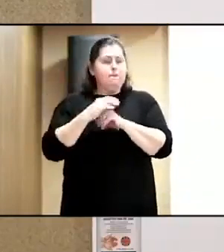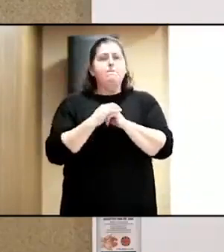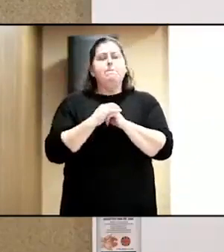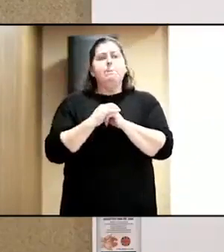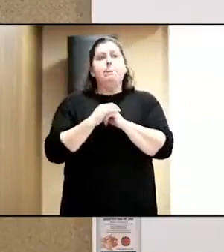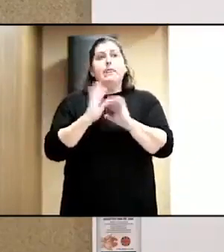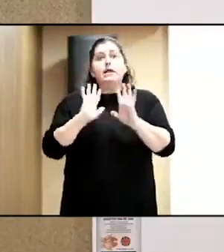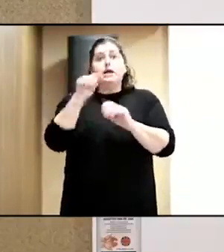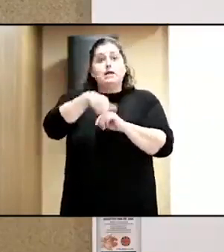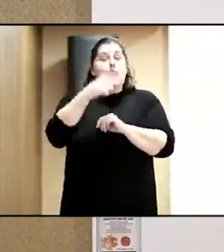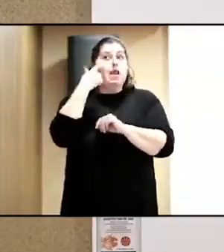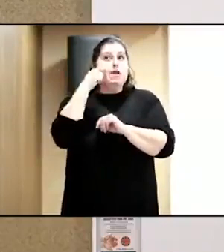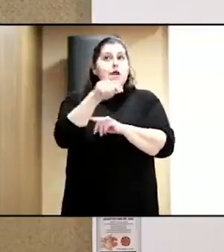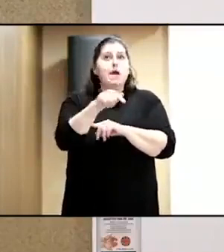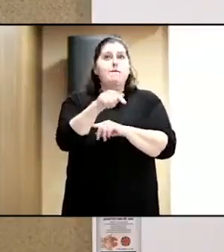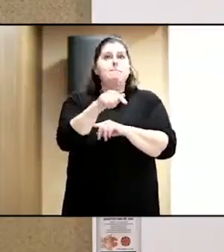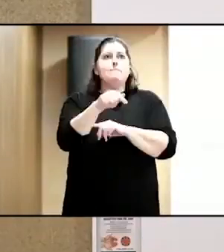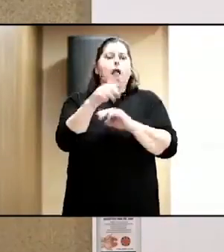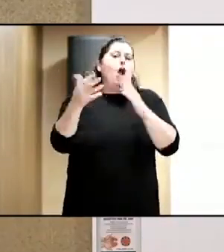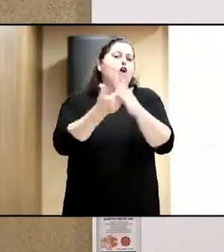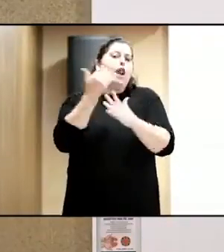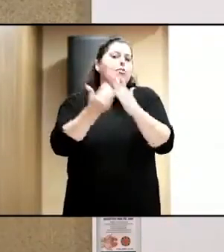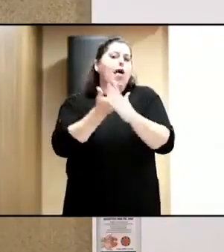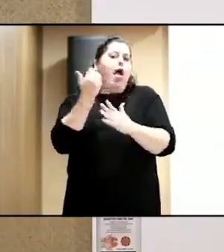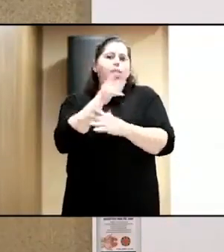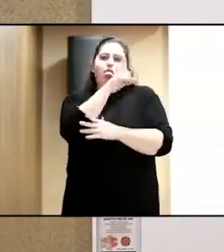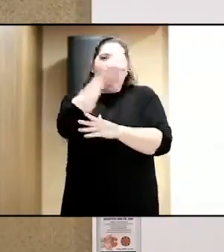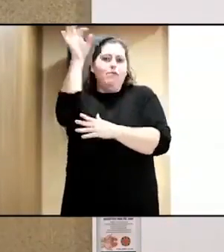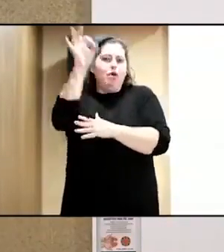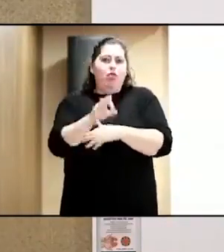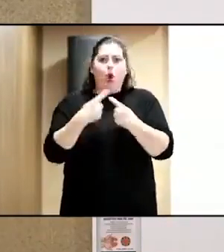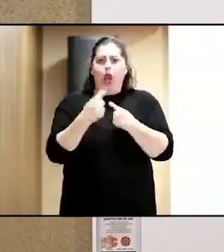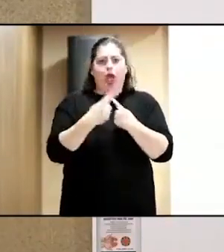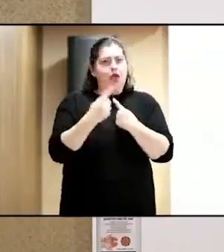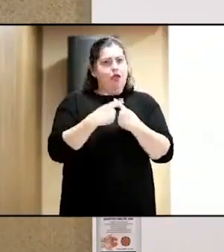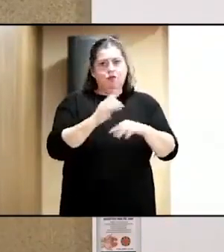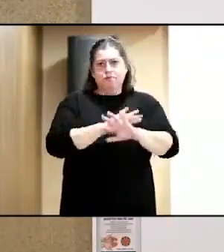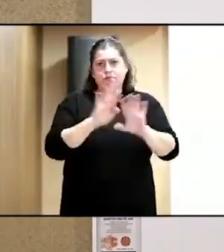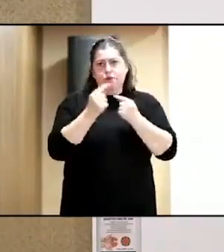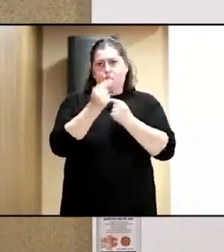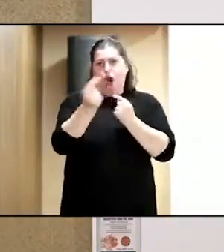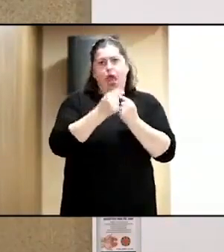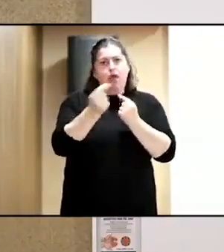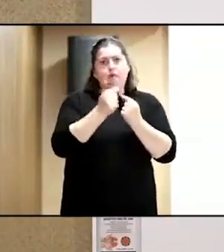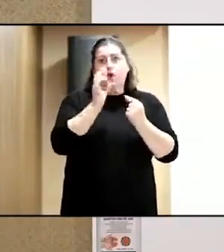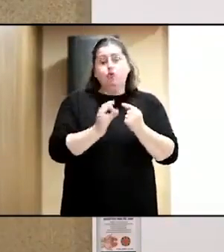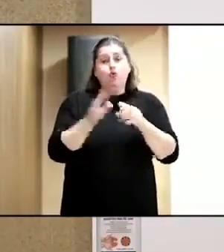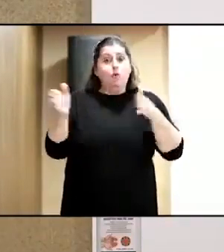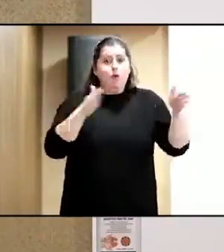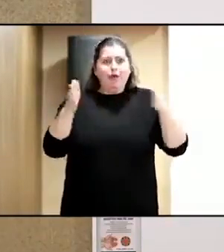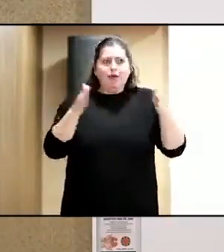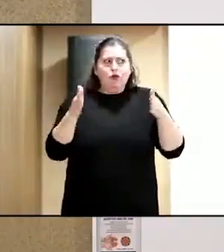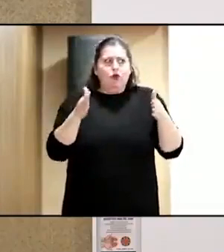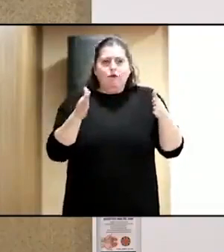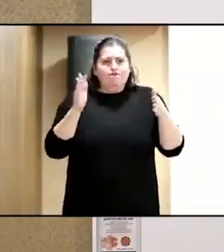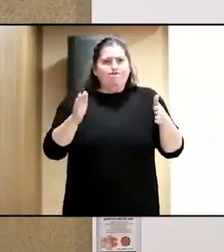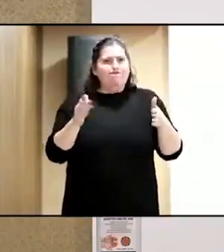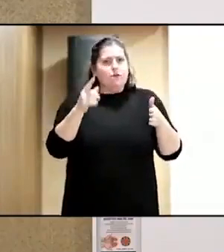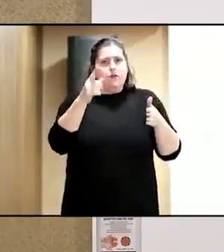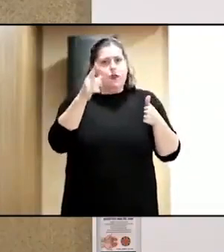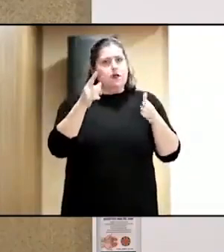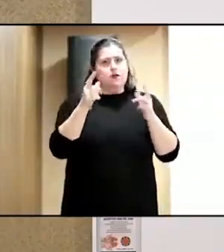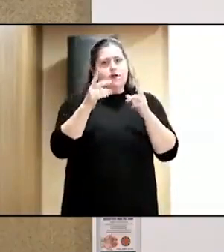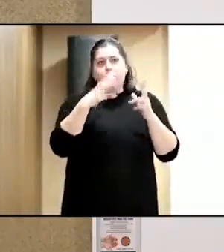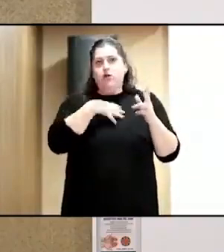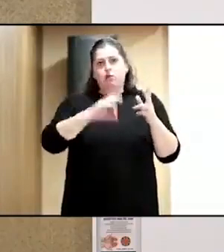En este caso fueron a una jornada 100% online, porque en el momento en el que se hizo tampoco estaban